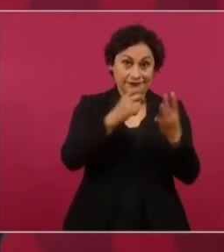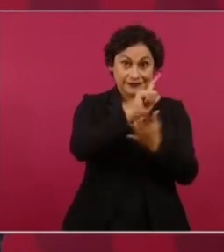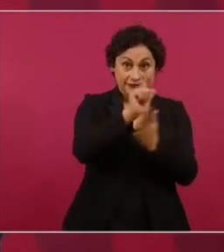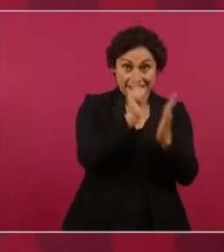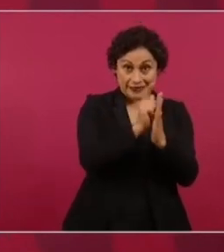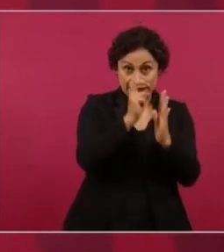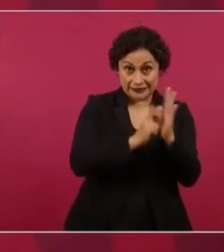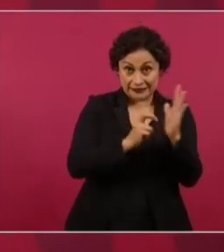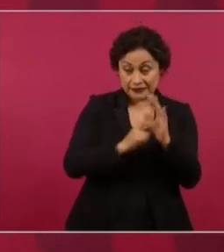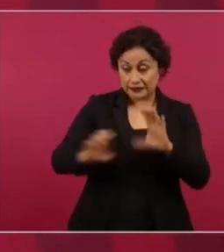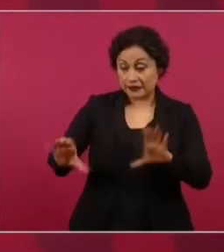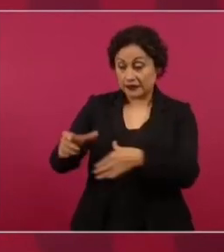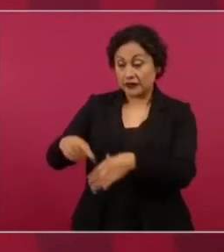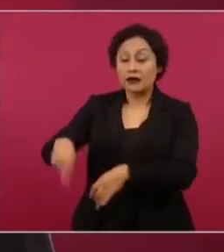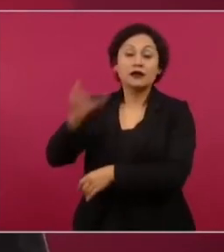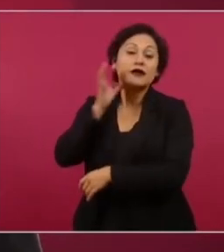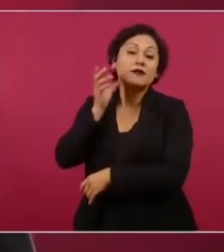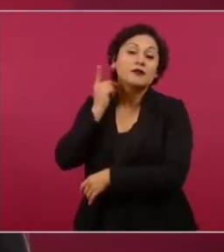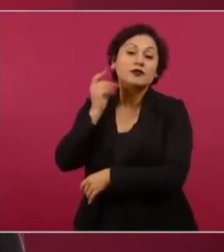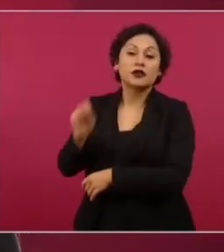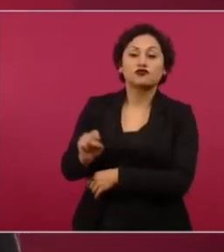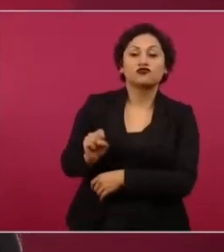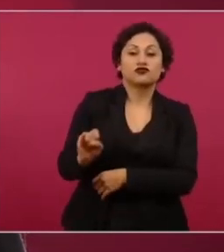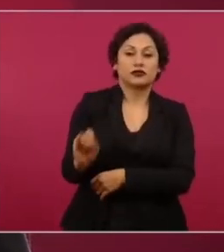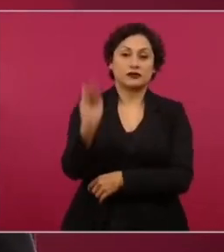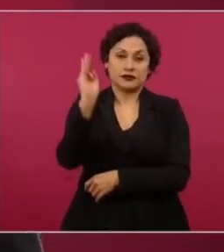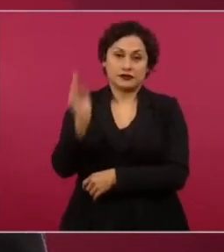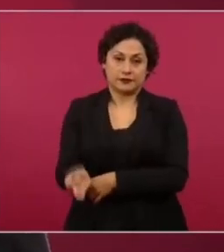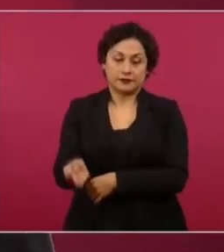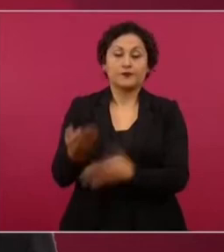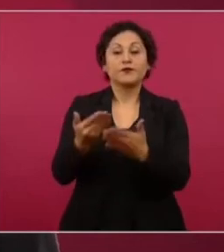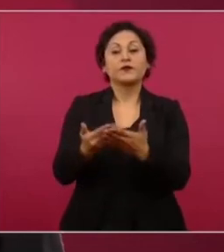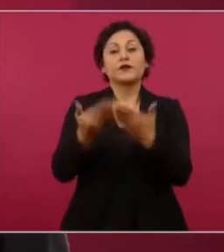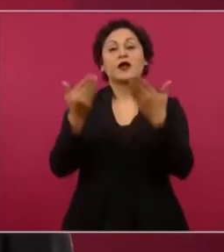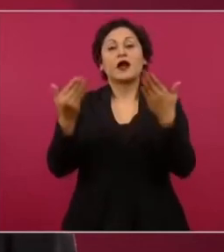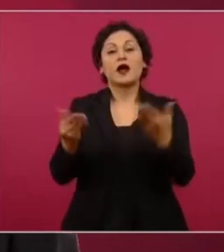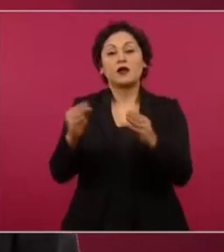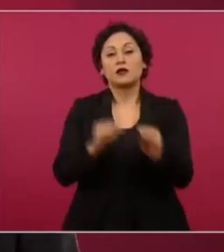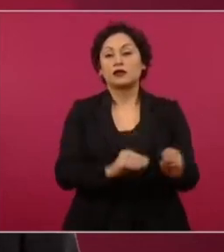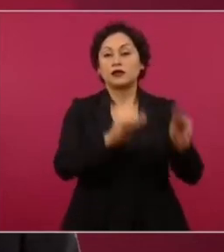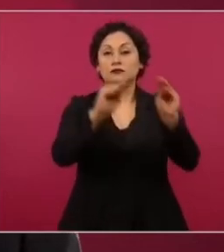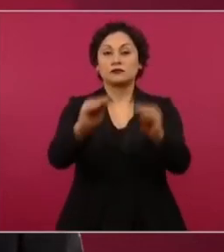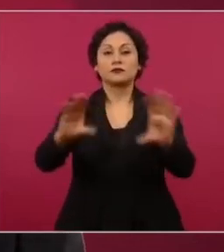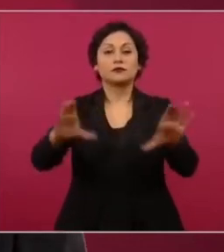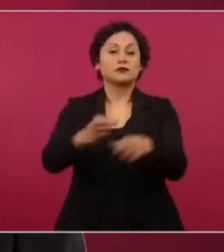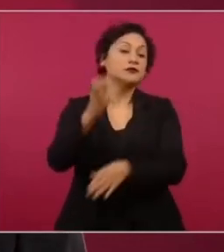a la Cámara de Senadores y luego seguramente